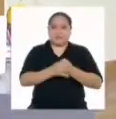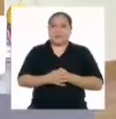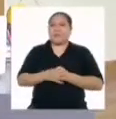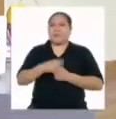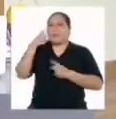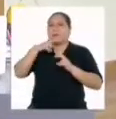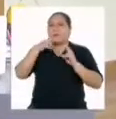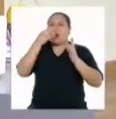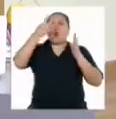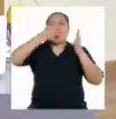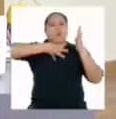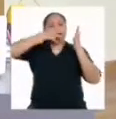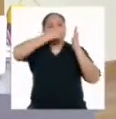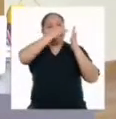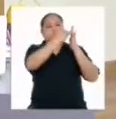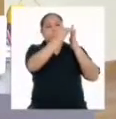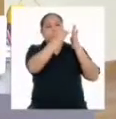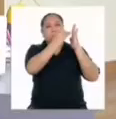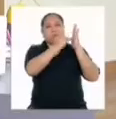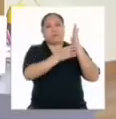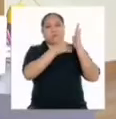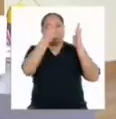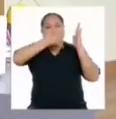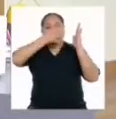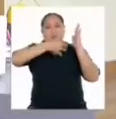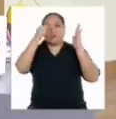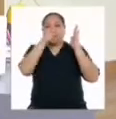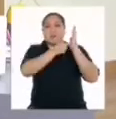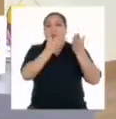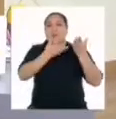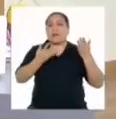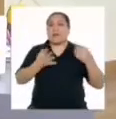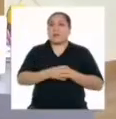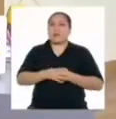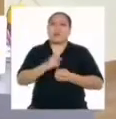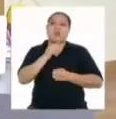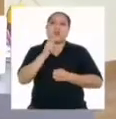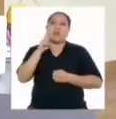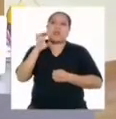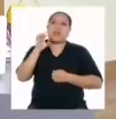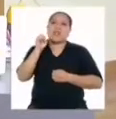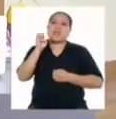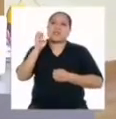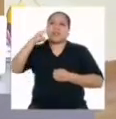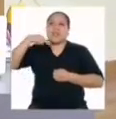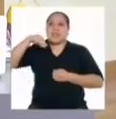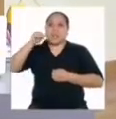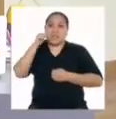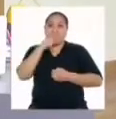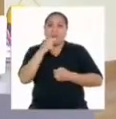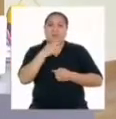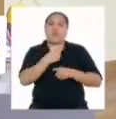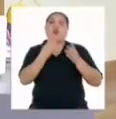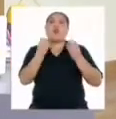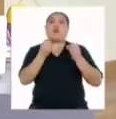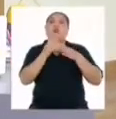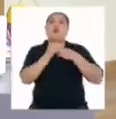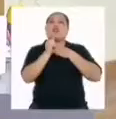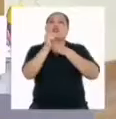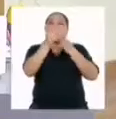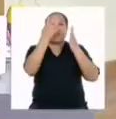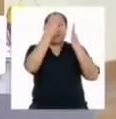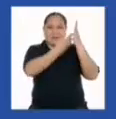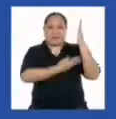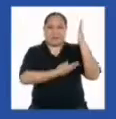nos servirán para evaluar nuestro producto de esta experiencia de aprendizaje. Que serán nuestras reseñas. Pero también para guiarnos durante todo este